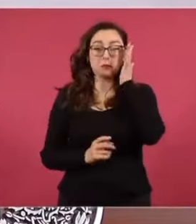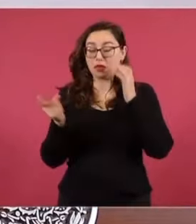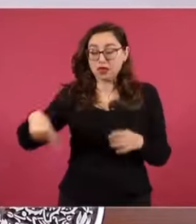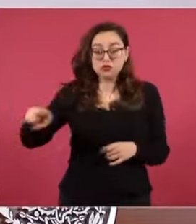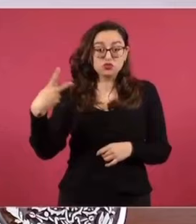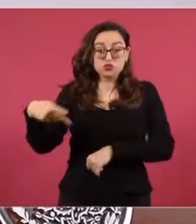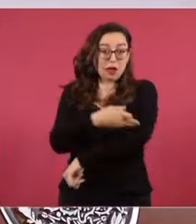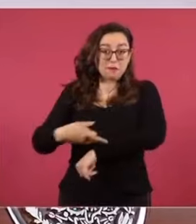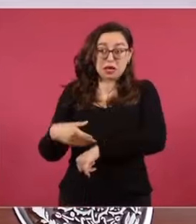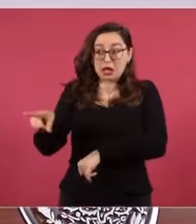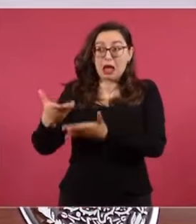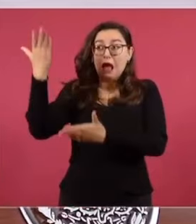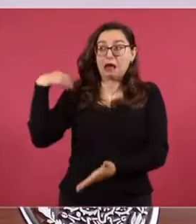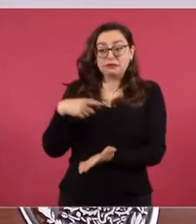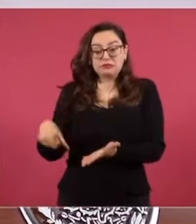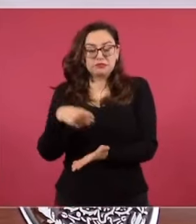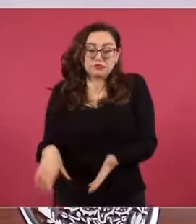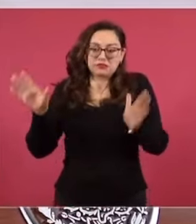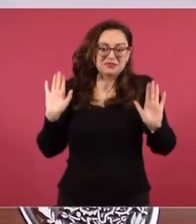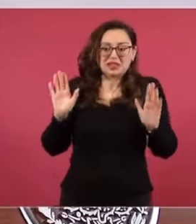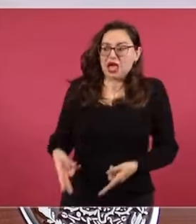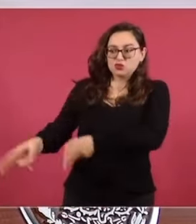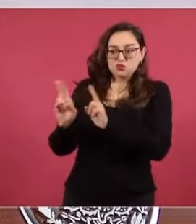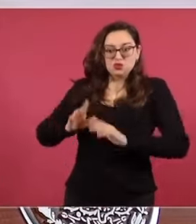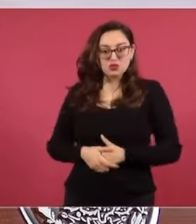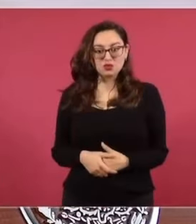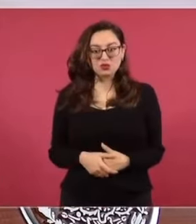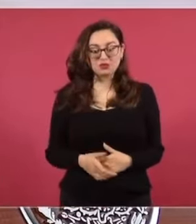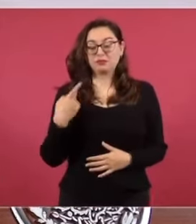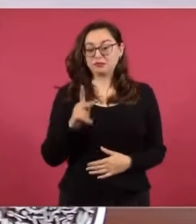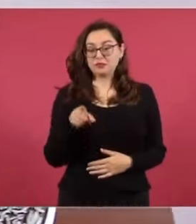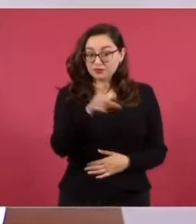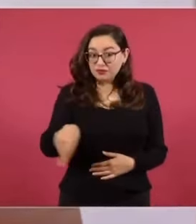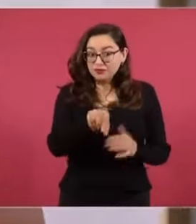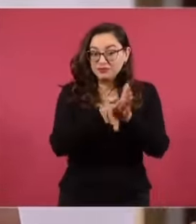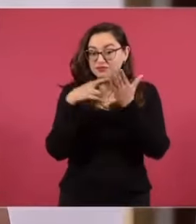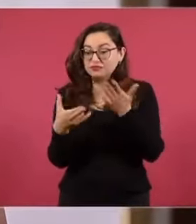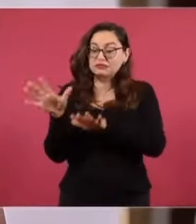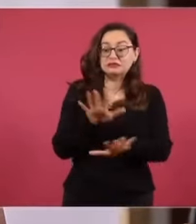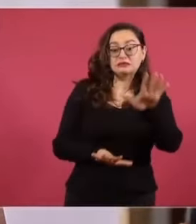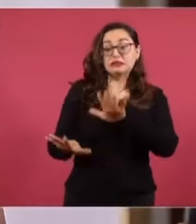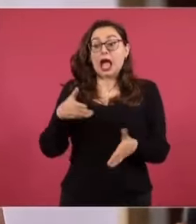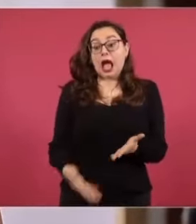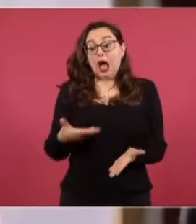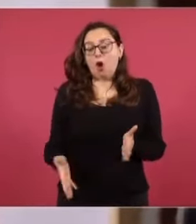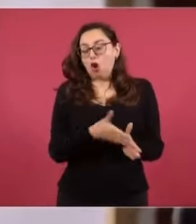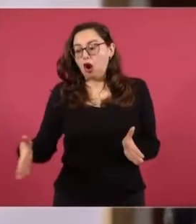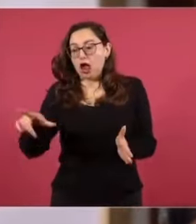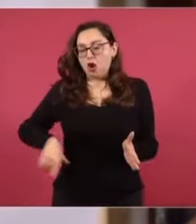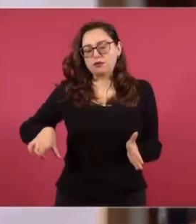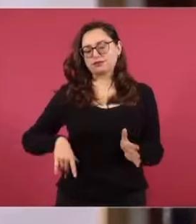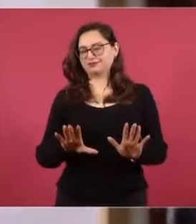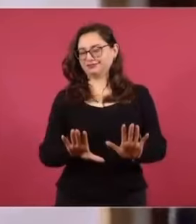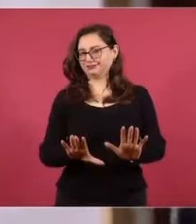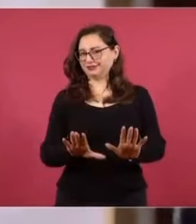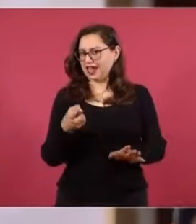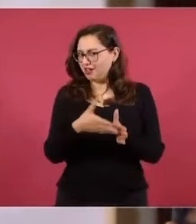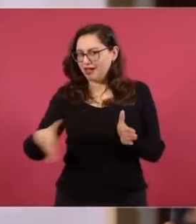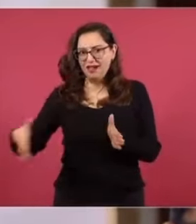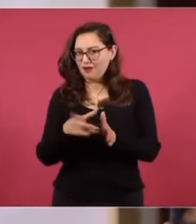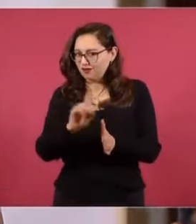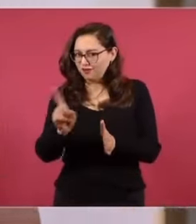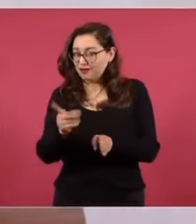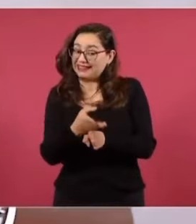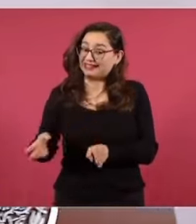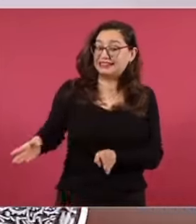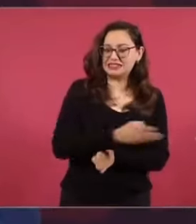no tratan así el caso. Incluso si hubiese corrupción, como todos los ciudadanos, tenemos